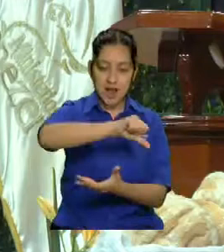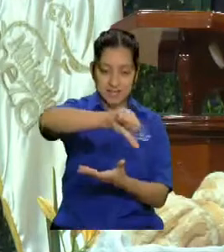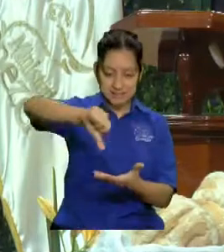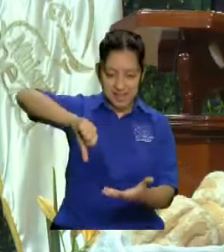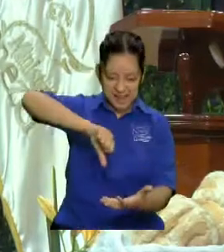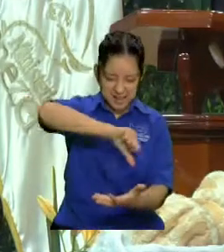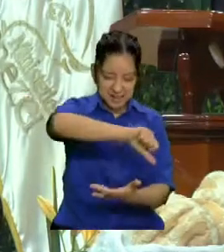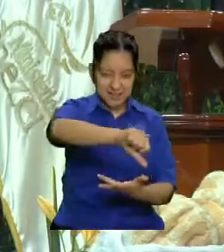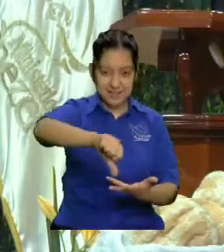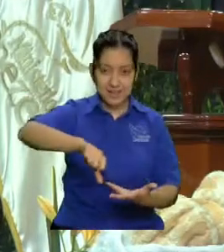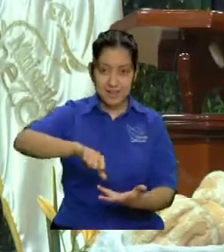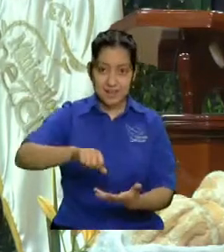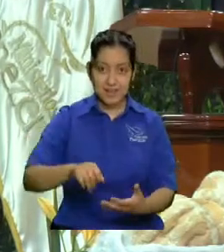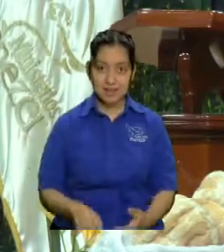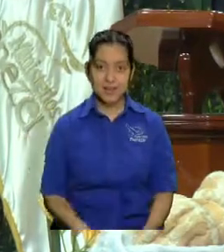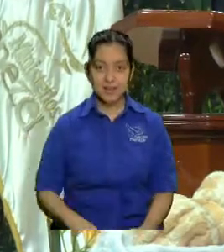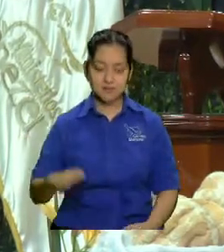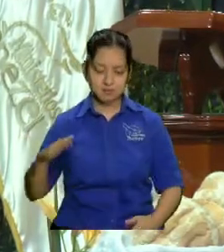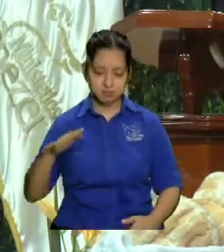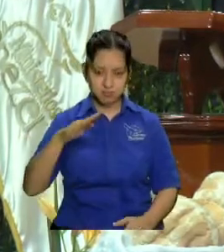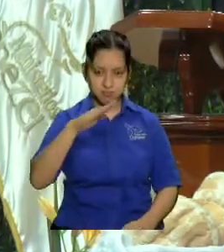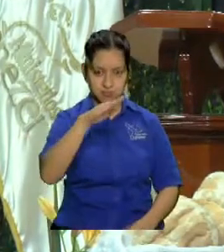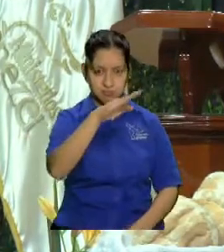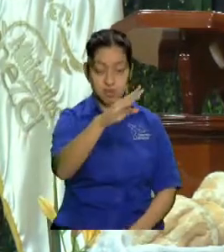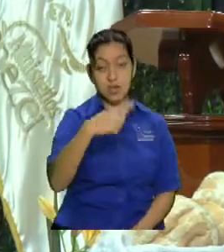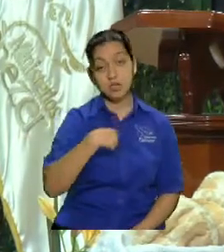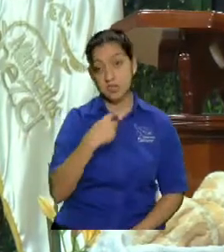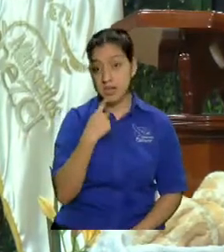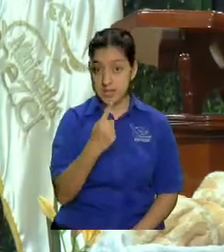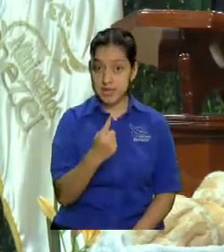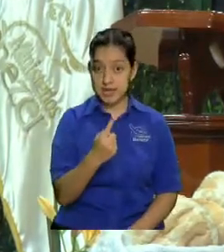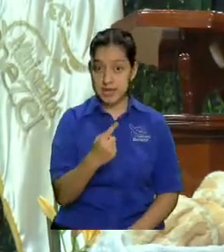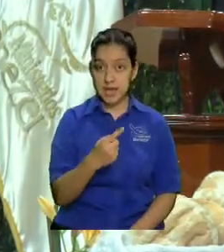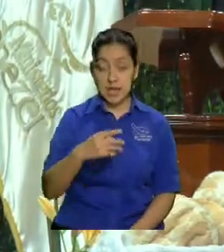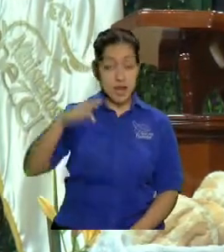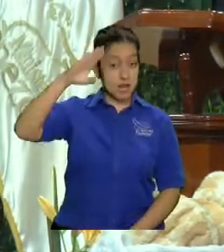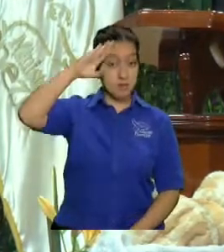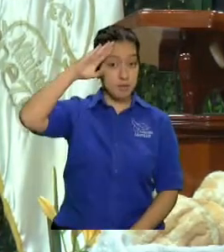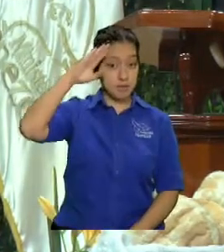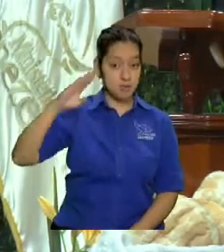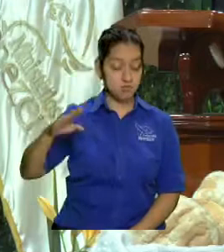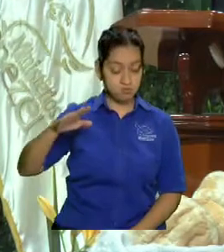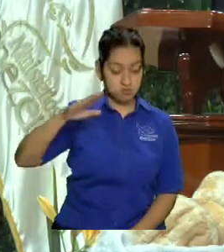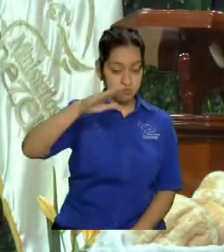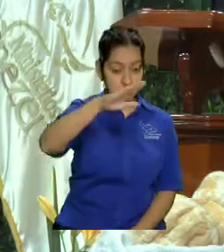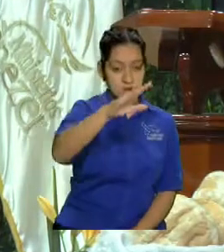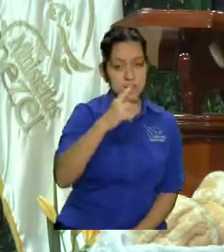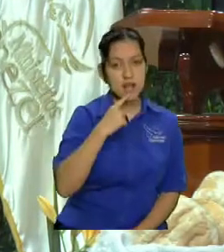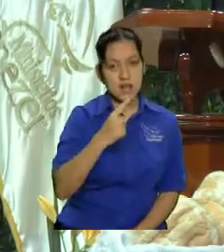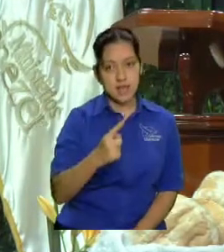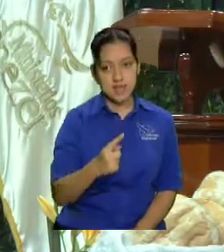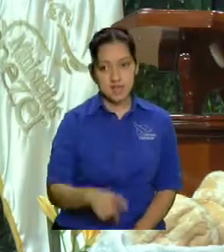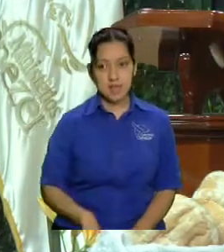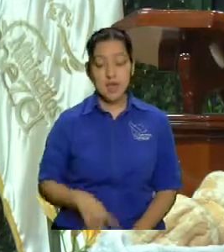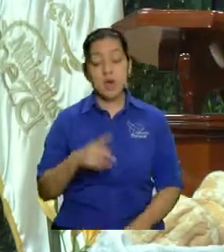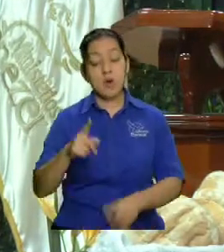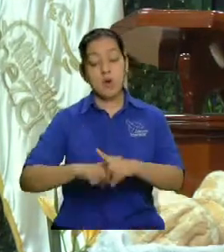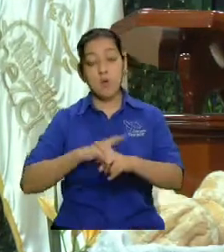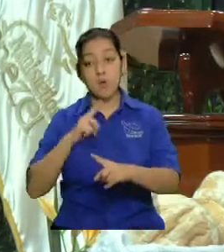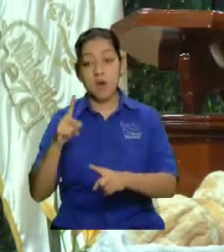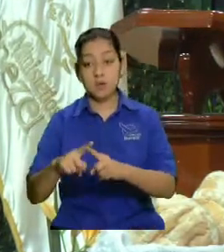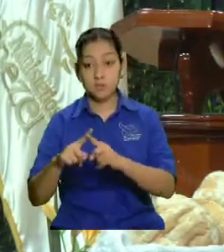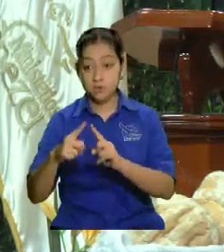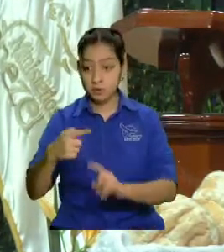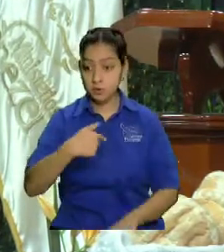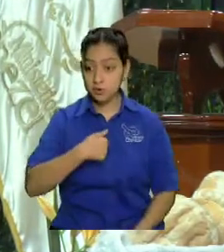y entonces yo le dije al capitán del navío de la nave le dije mire cuando estamos diciendo no se va a asustar porque yo voy a